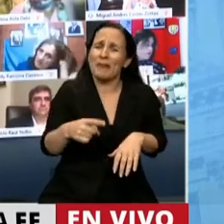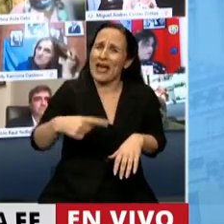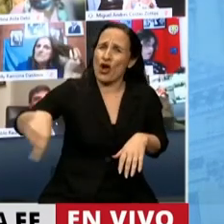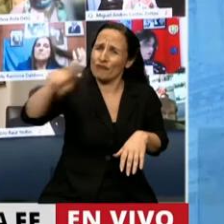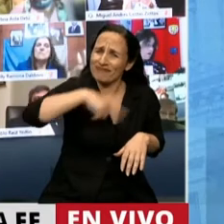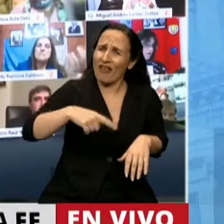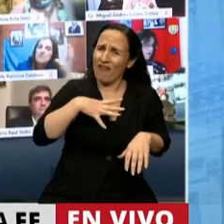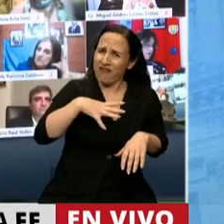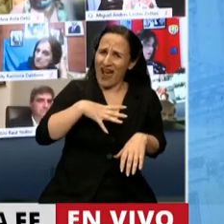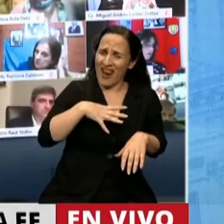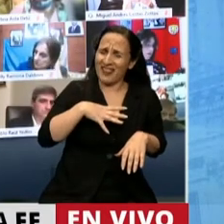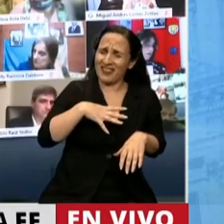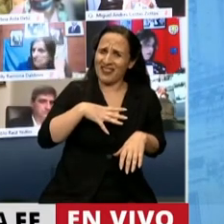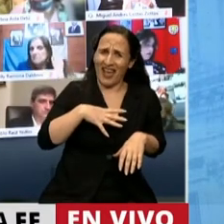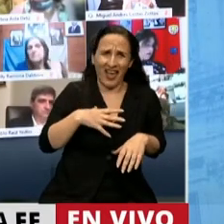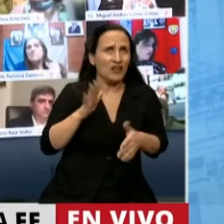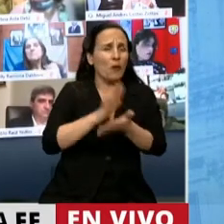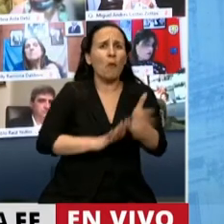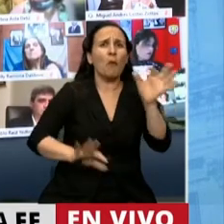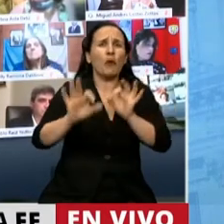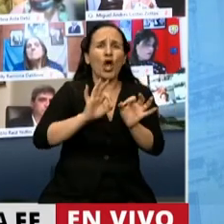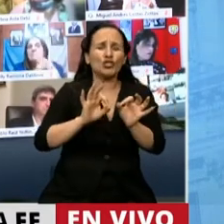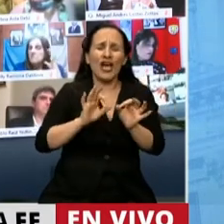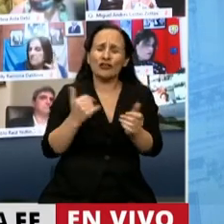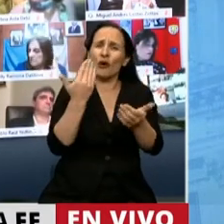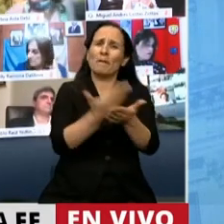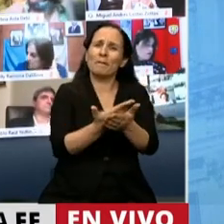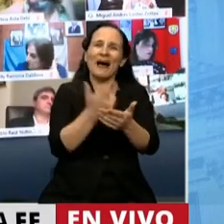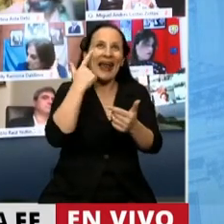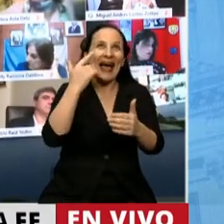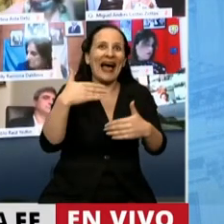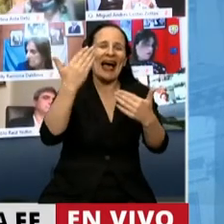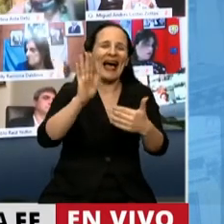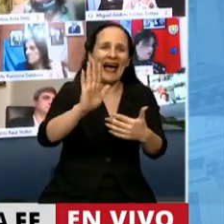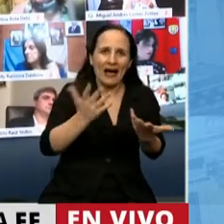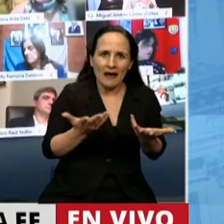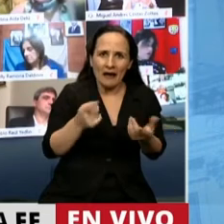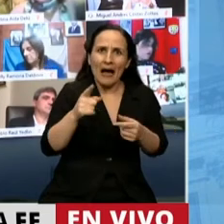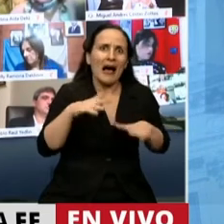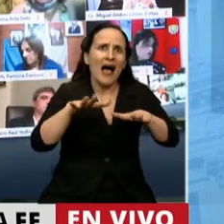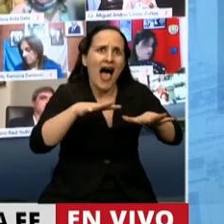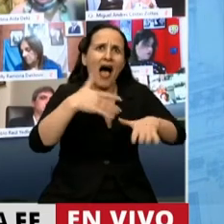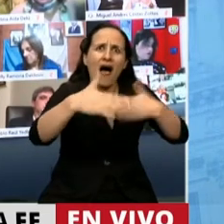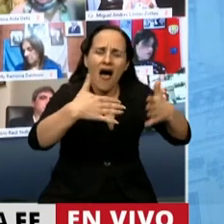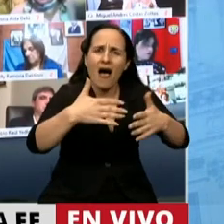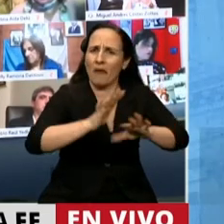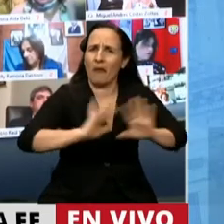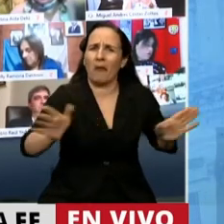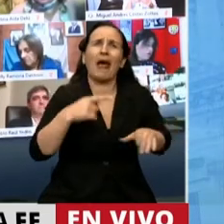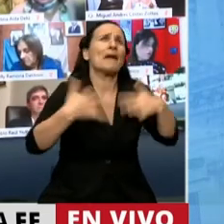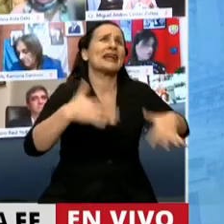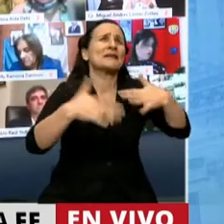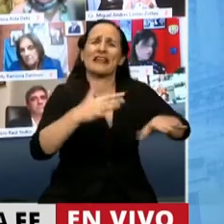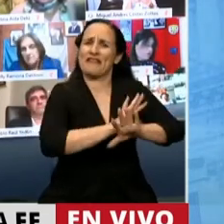incapaces en presentar políticas públicas que puedan alentar la producción y salir de la dependencia de la